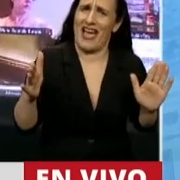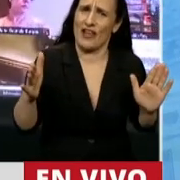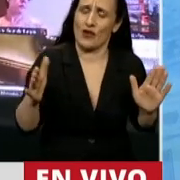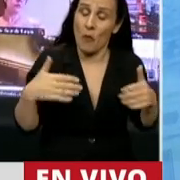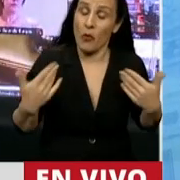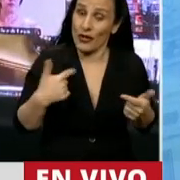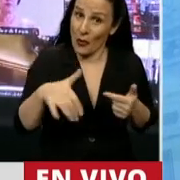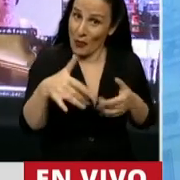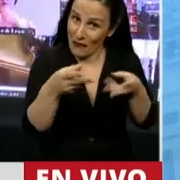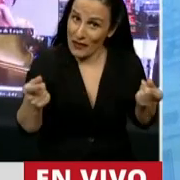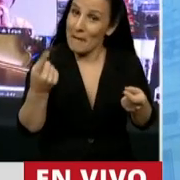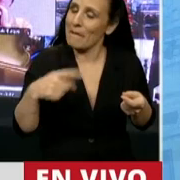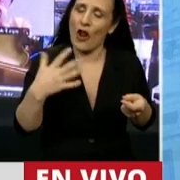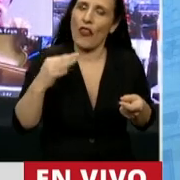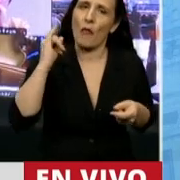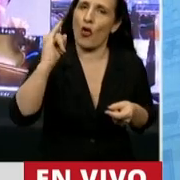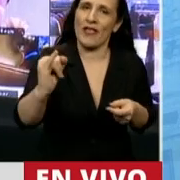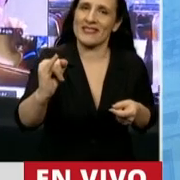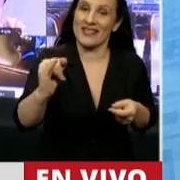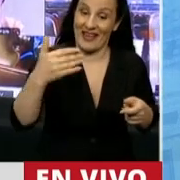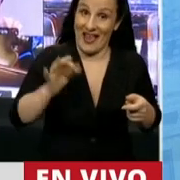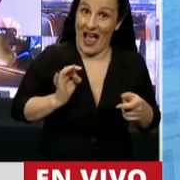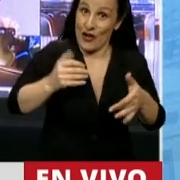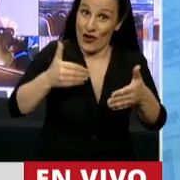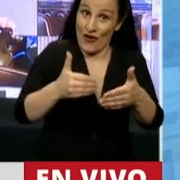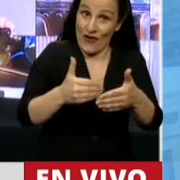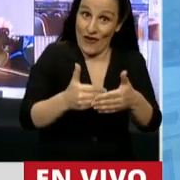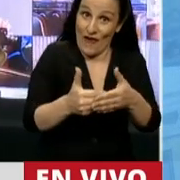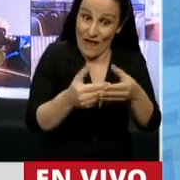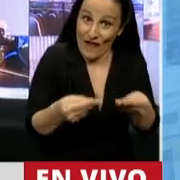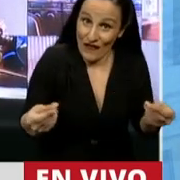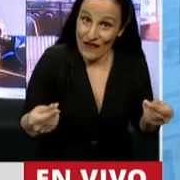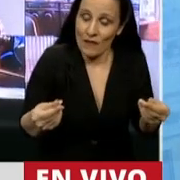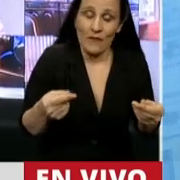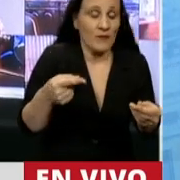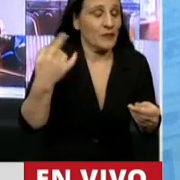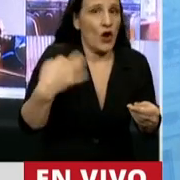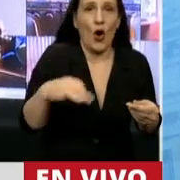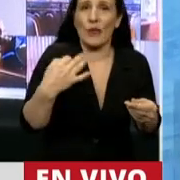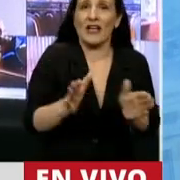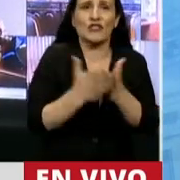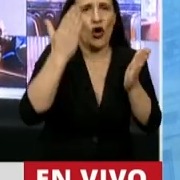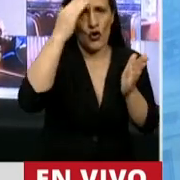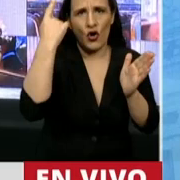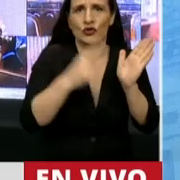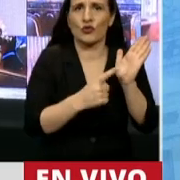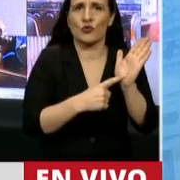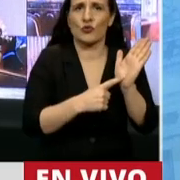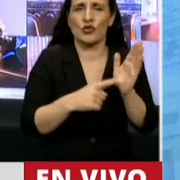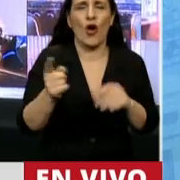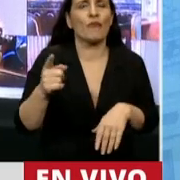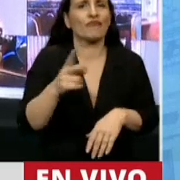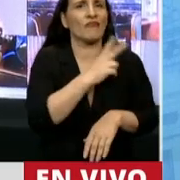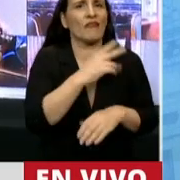sin hacer mención a que está terminando el año. Y la obligación constitucional del Jefe de Gabinete